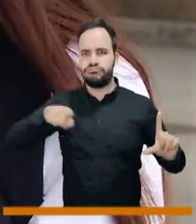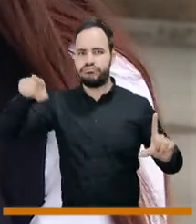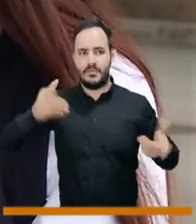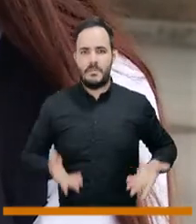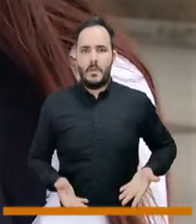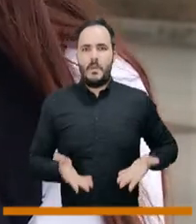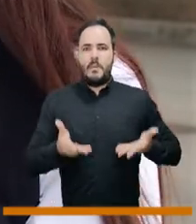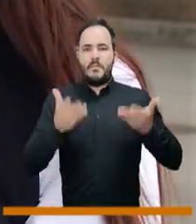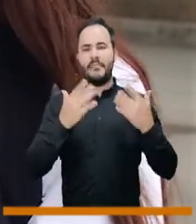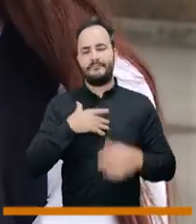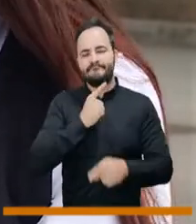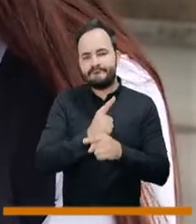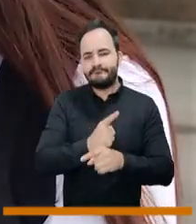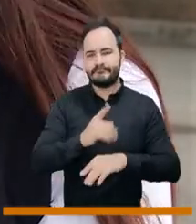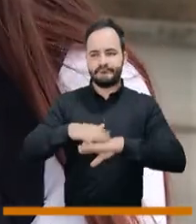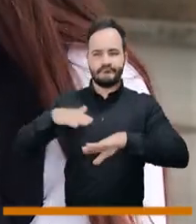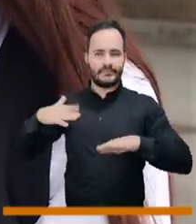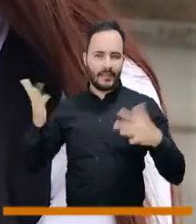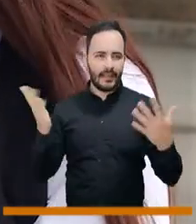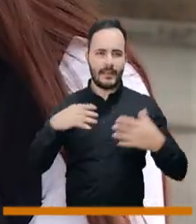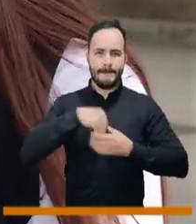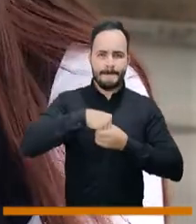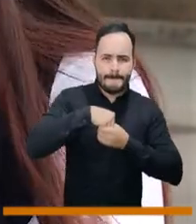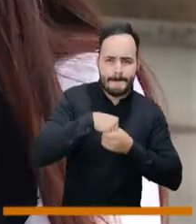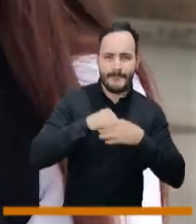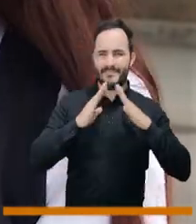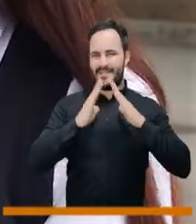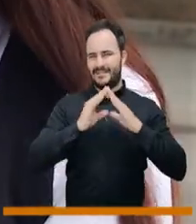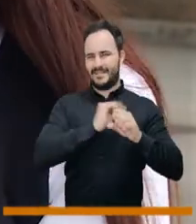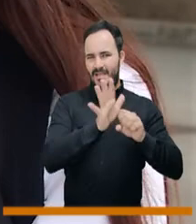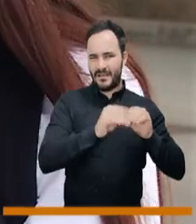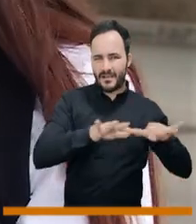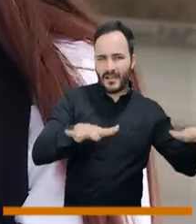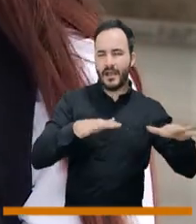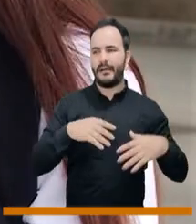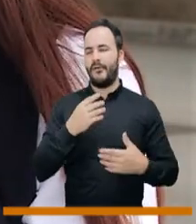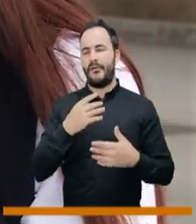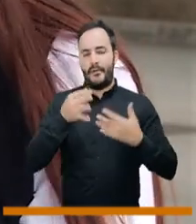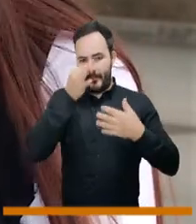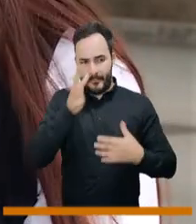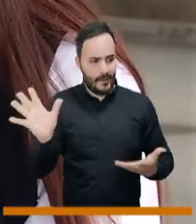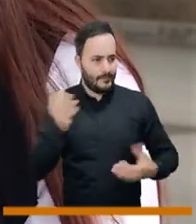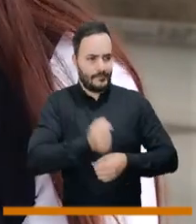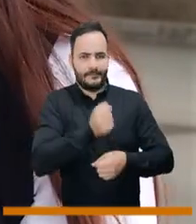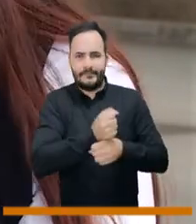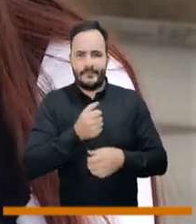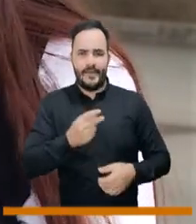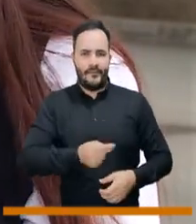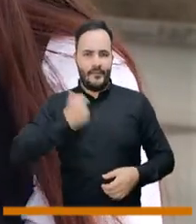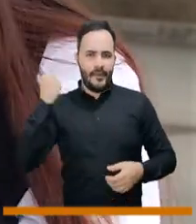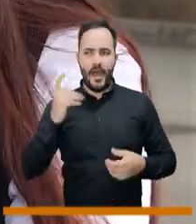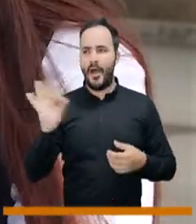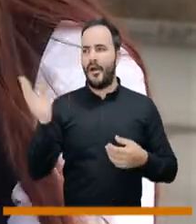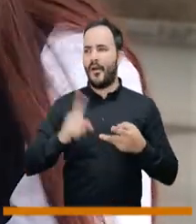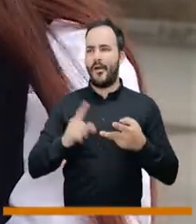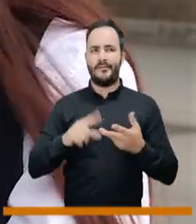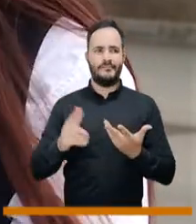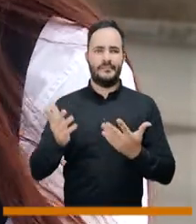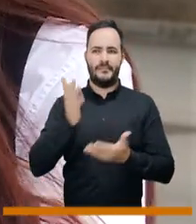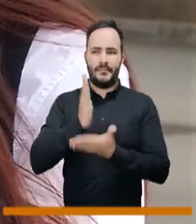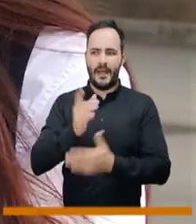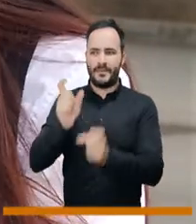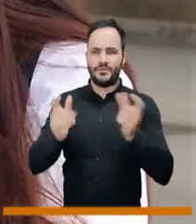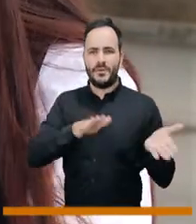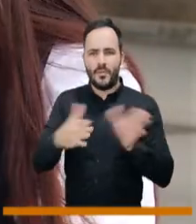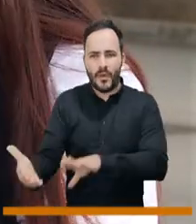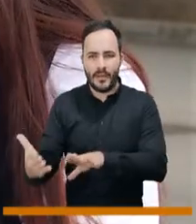confinamiento, de la incertidumbre, de las pérdidas sociales, económicas, familiares y se ha visto, digamos, un aumento en la búsqueda de ayuda,